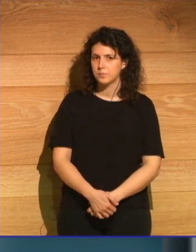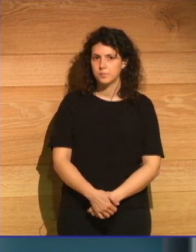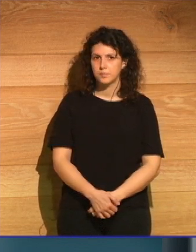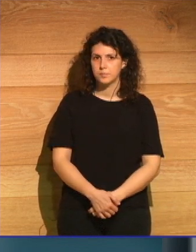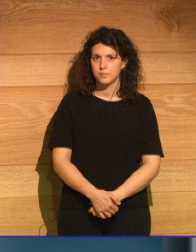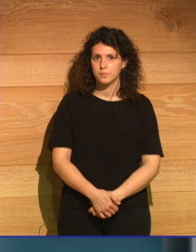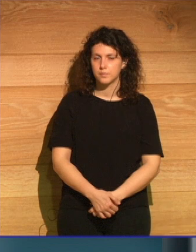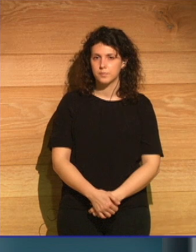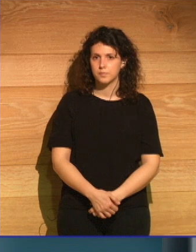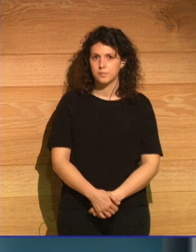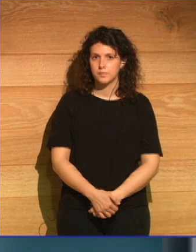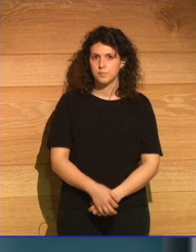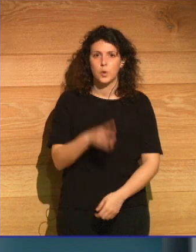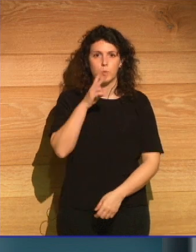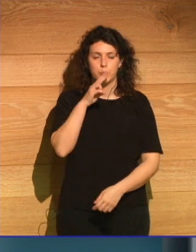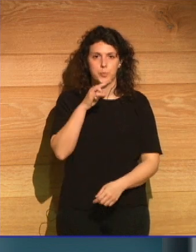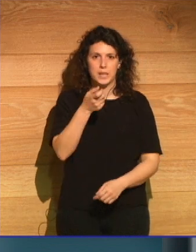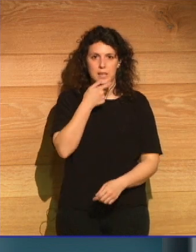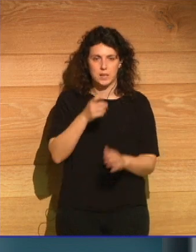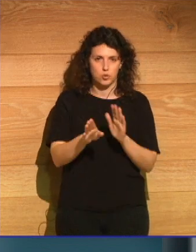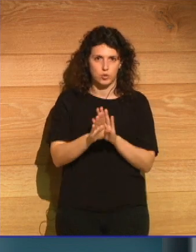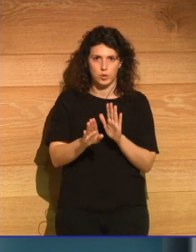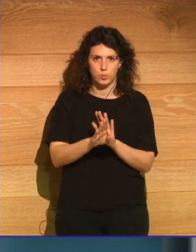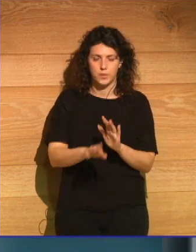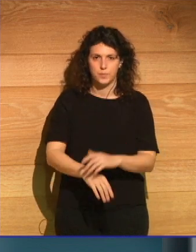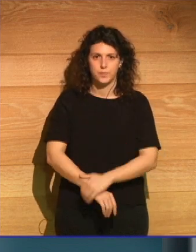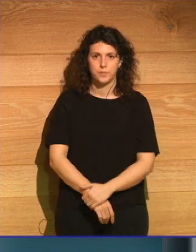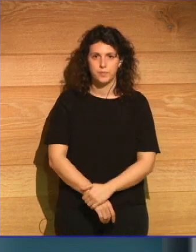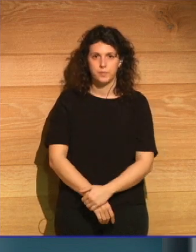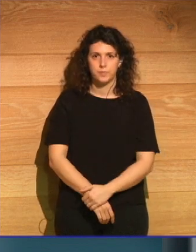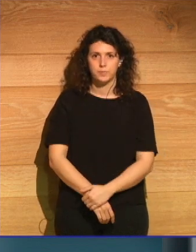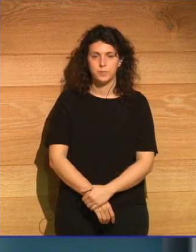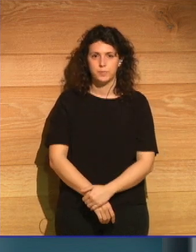Creo que todo lo podemos hacer con esos números